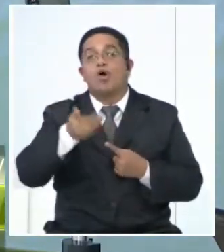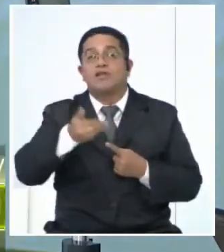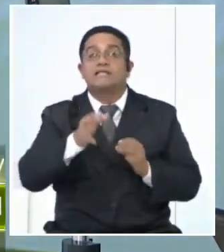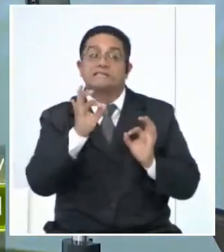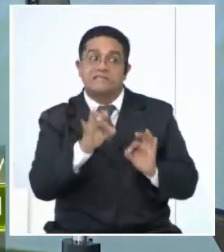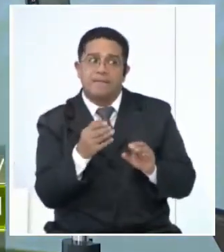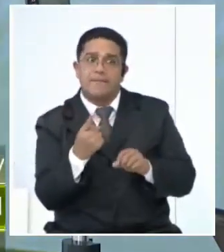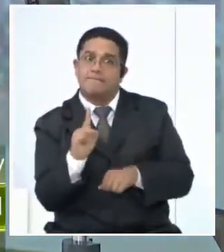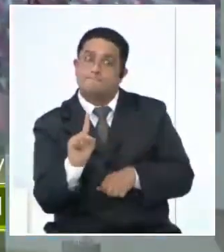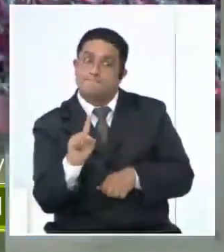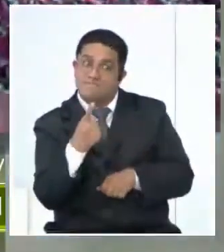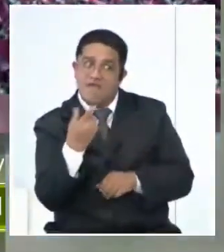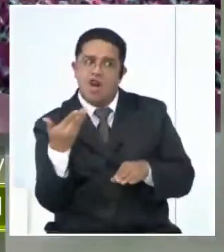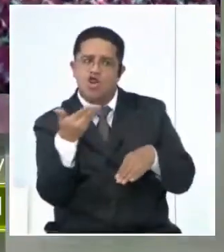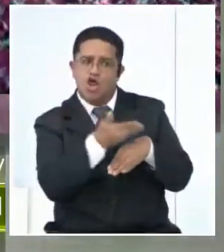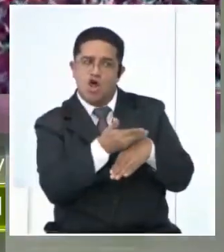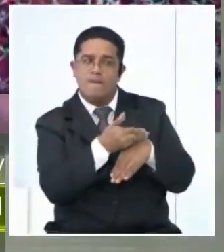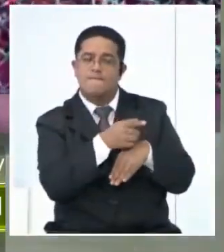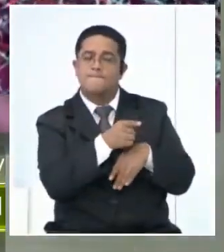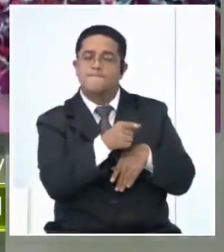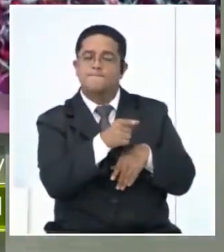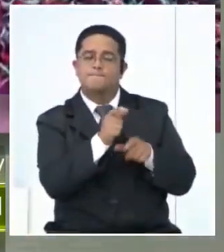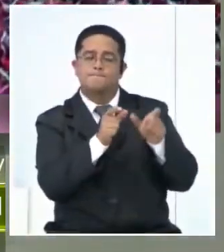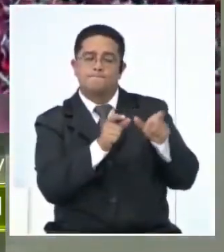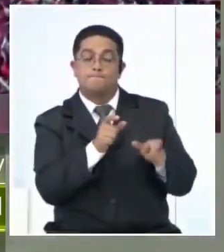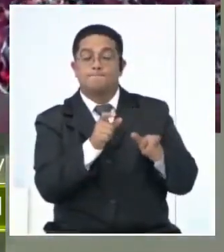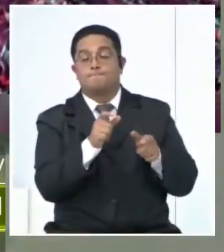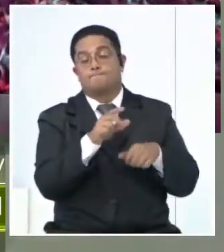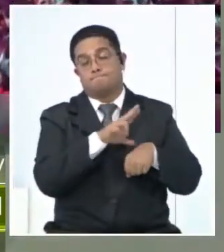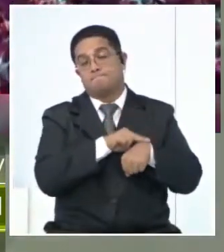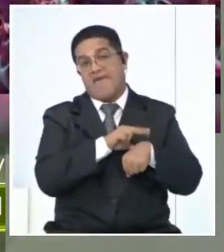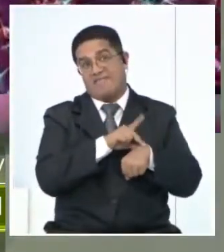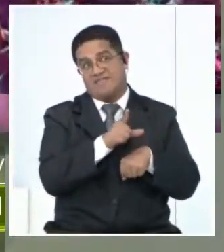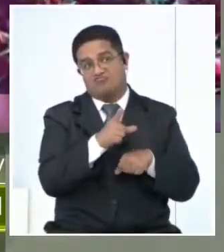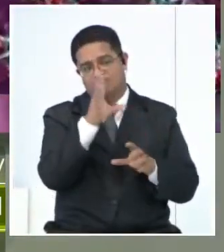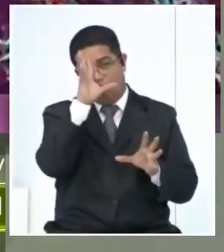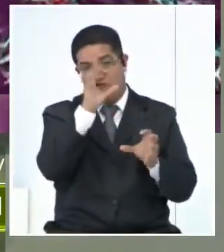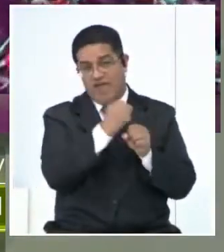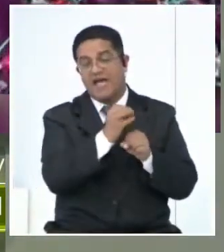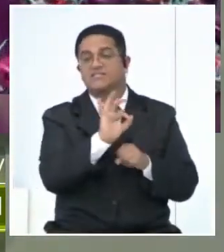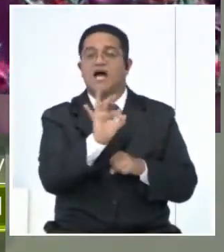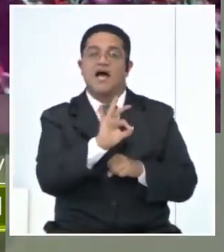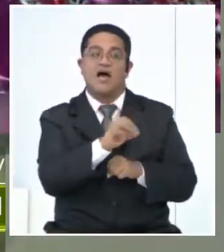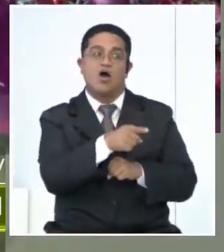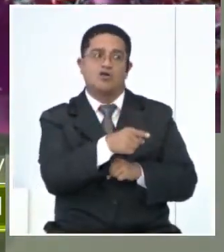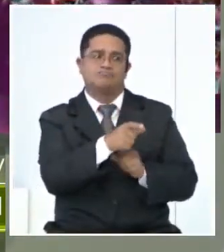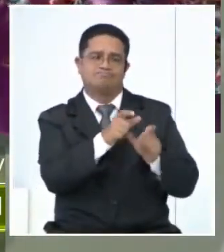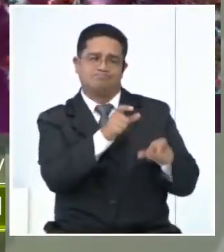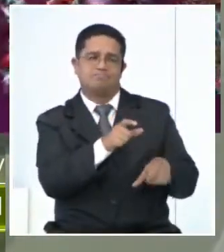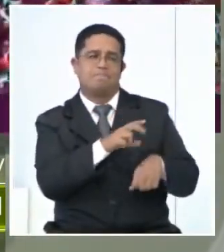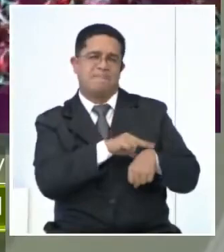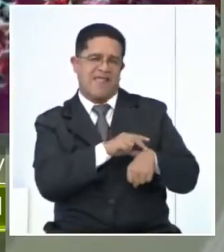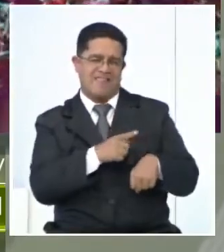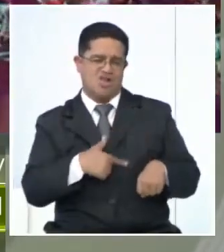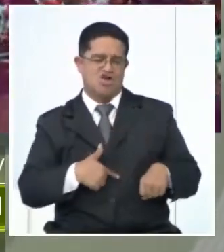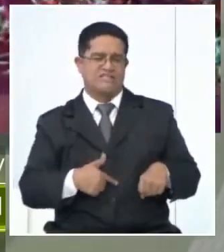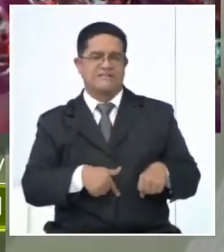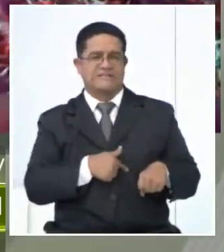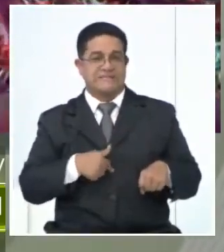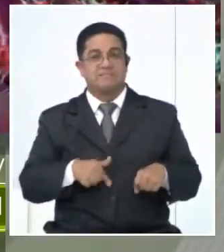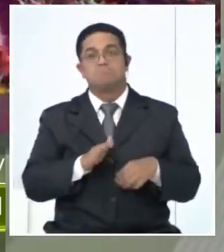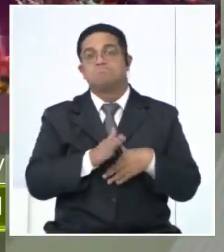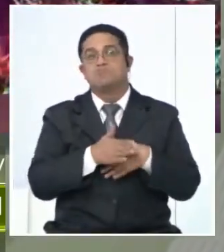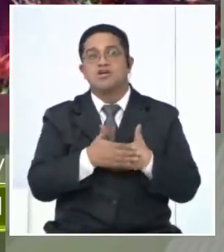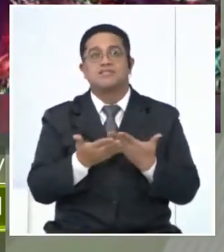acudir a su médico de cabecera, bien, o al gastroenterólogo preferiblemente, porque eso se ha vuelto